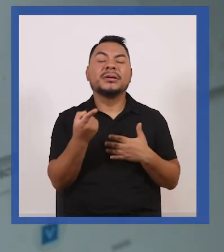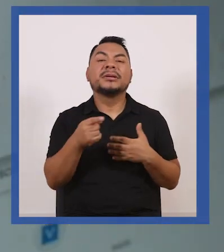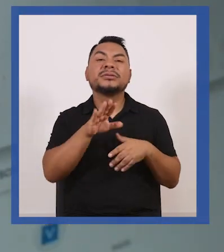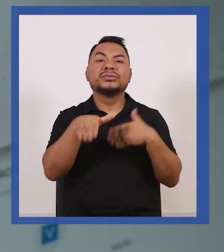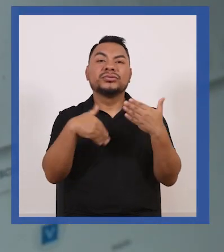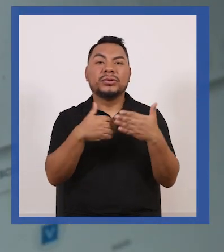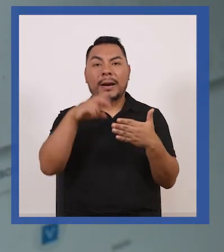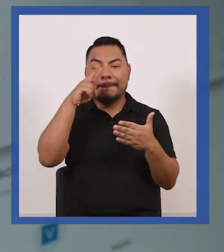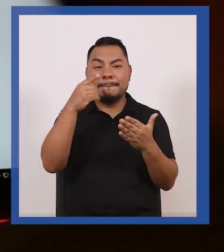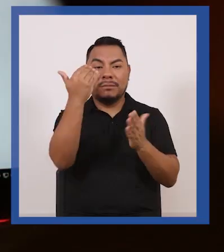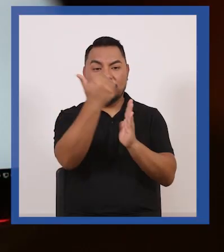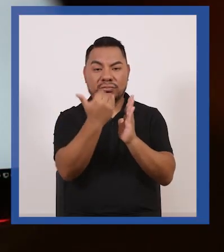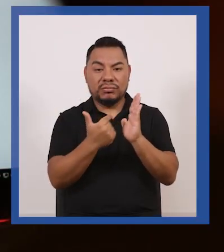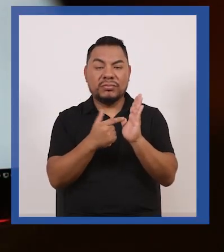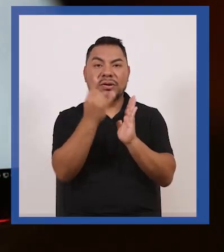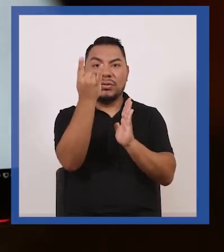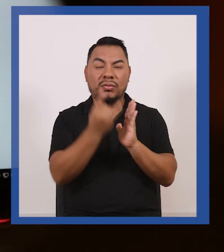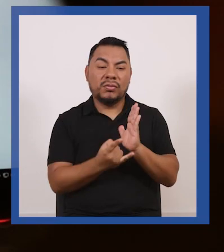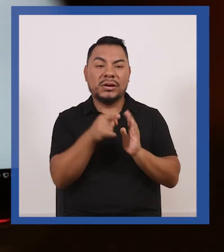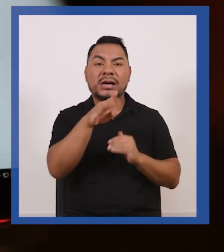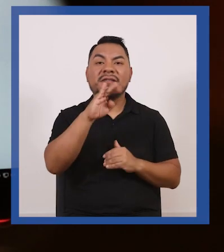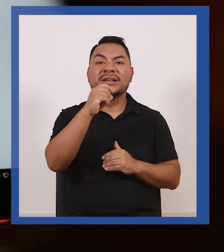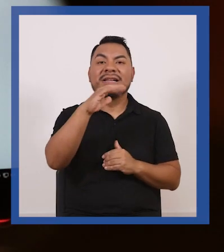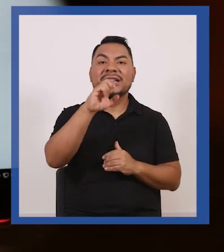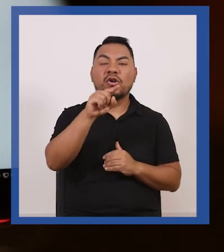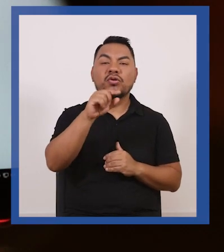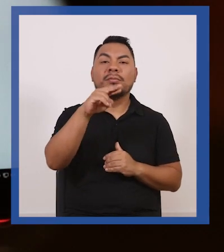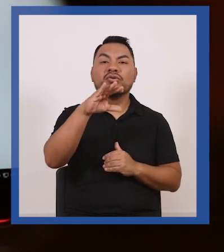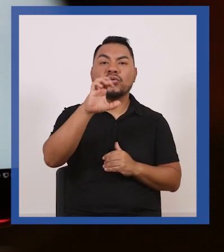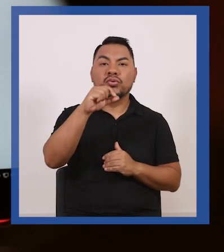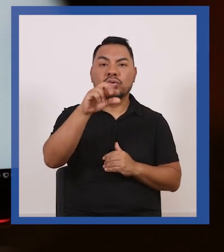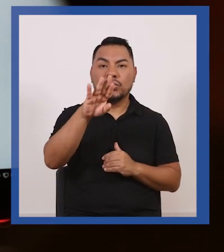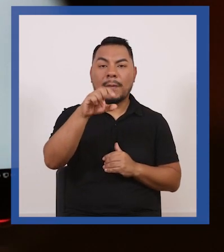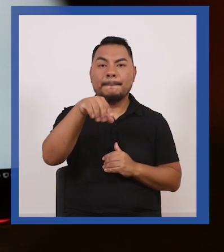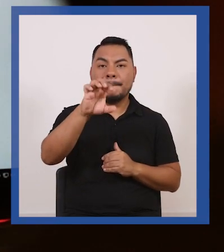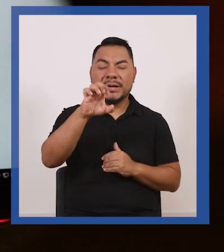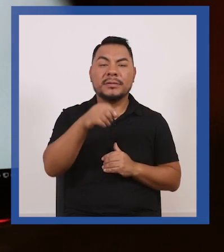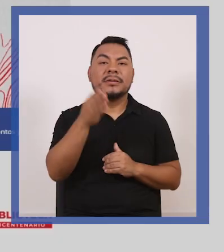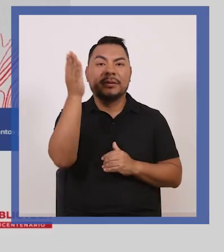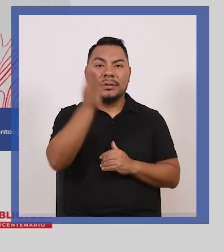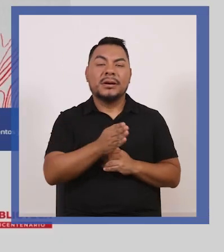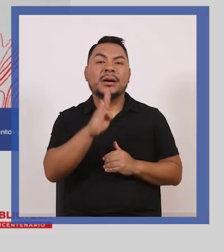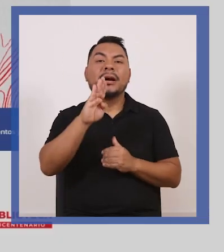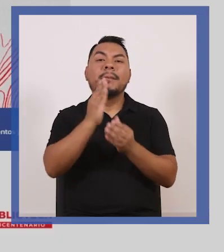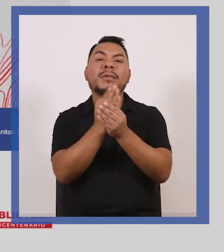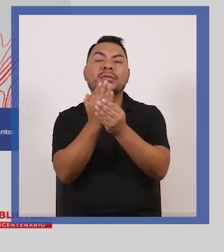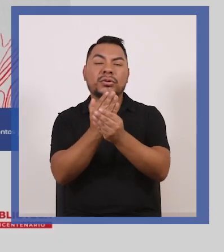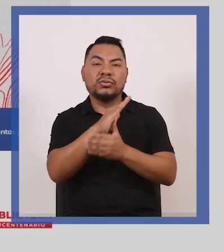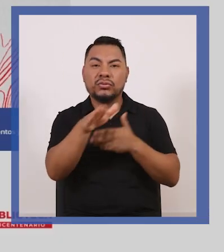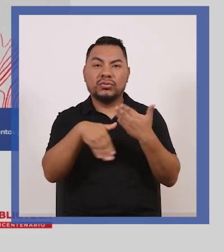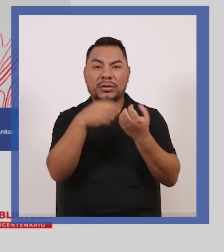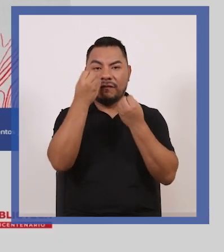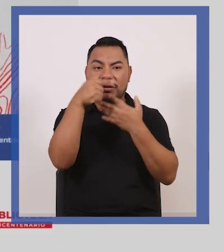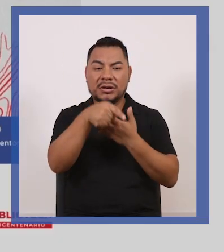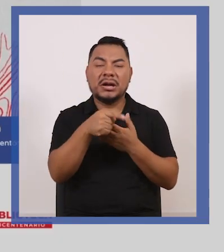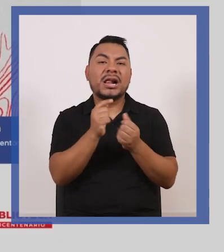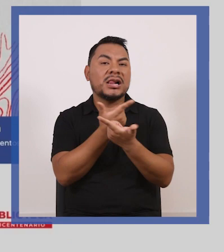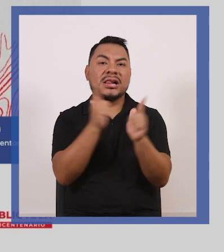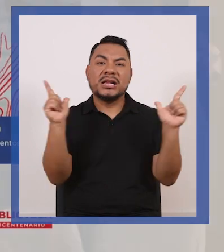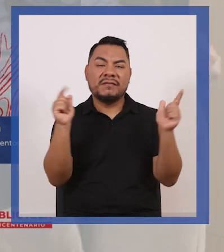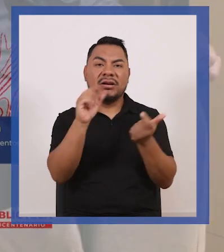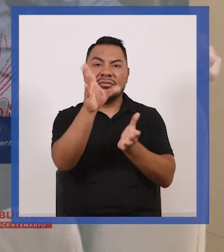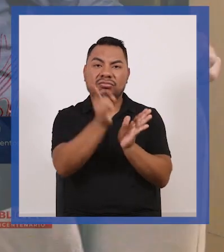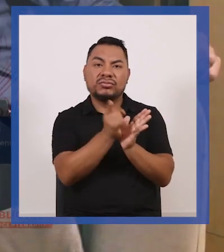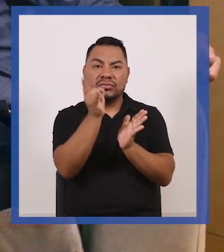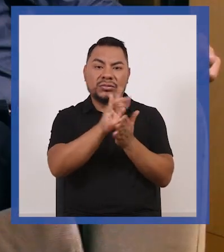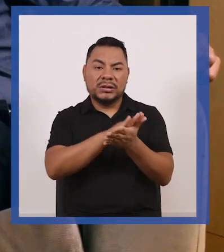la serie Nudos de la República en bicentenario.gov.pe slash biblioteca todos nuestros contenidos son libres para